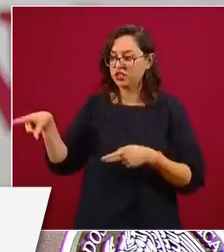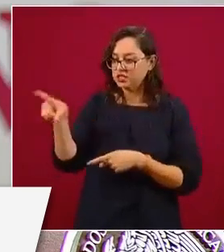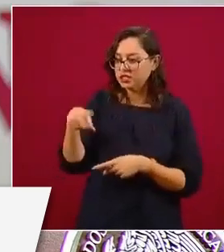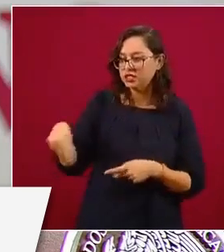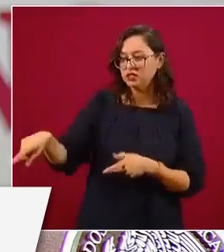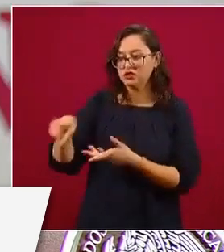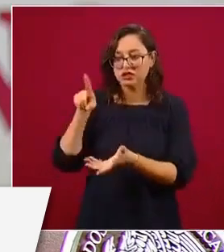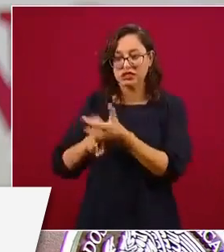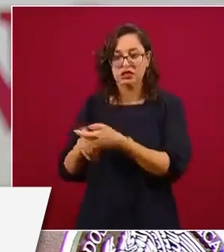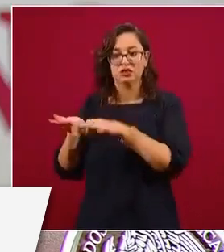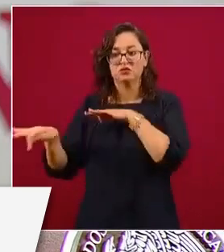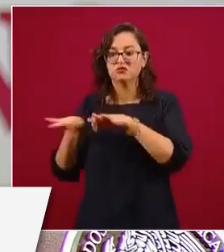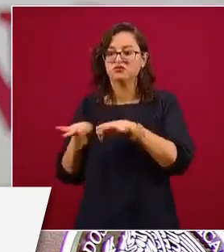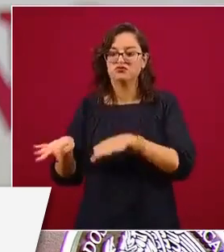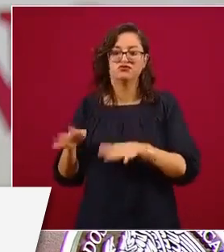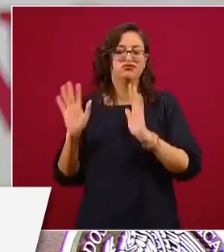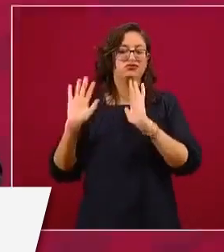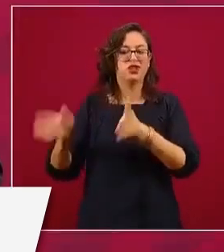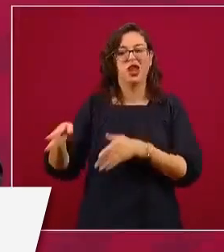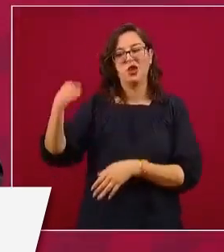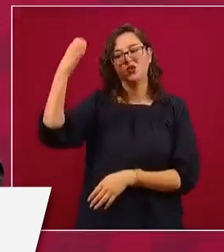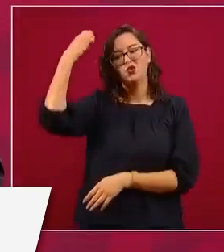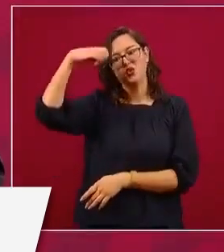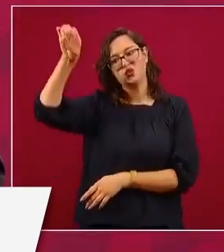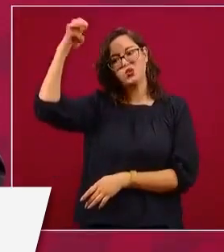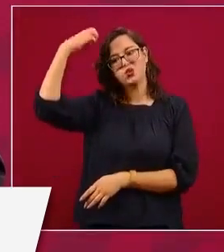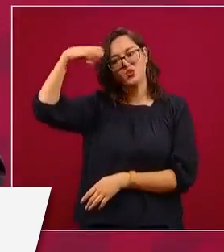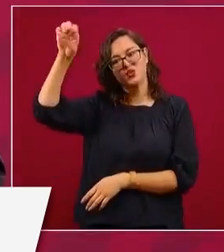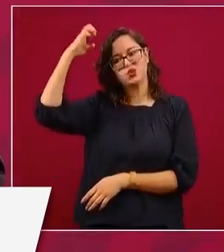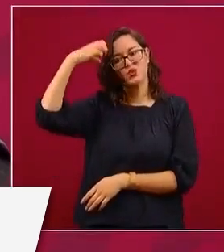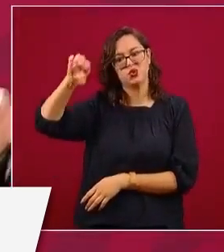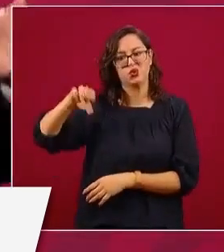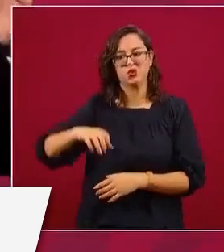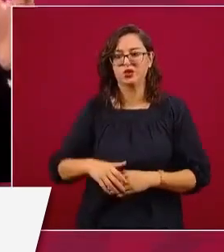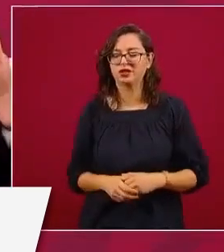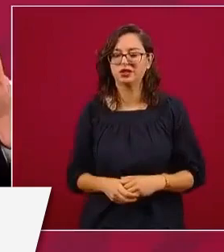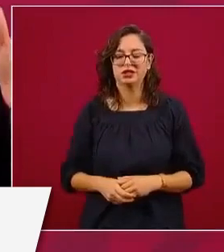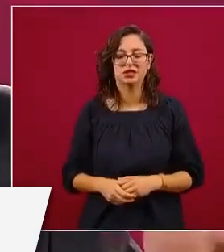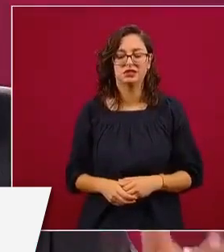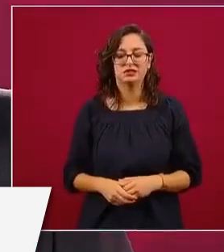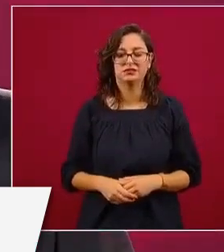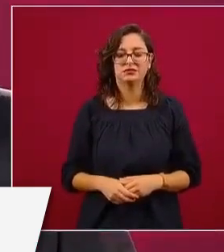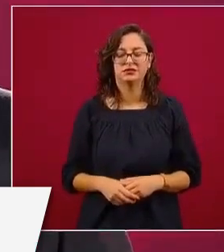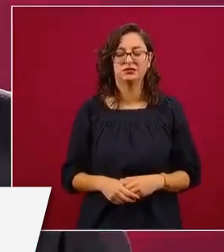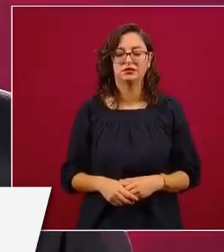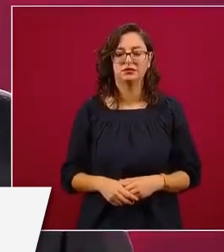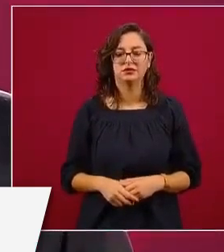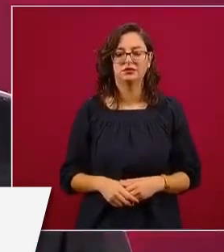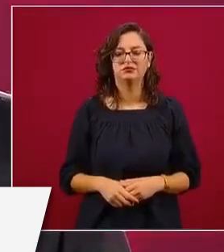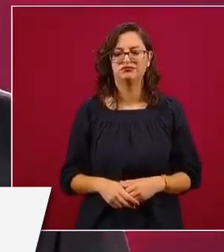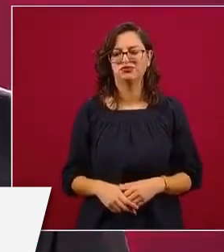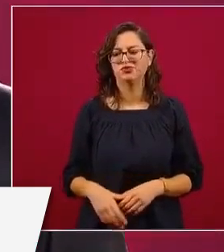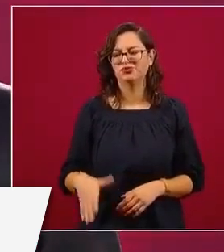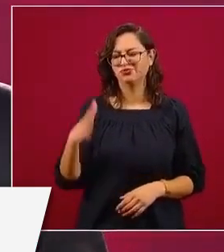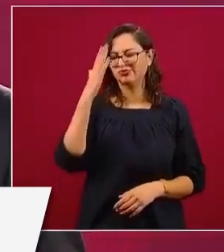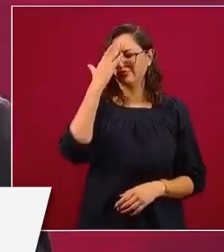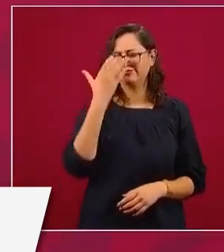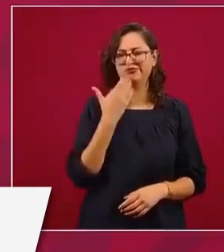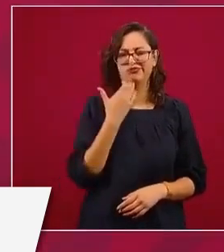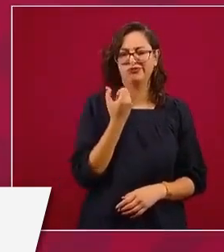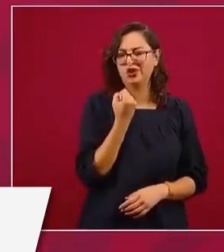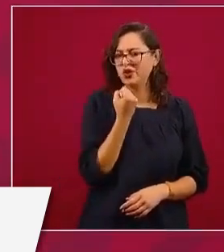muy experimentado, ya tienen muy buena